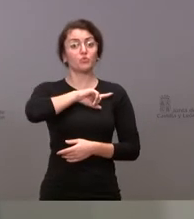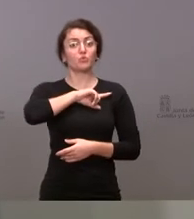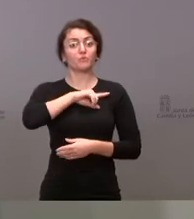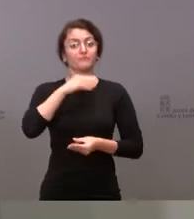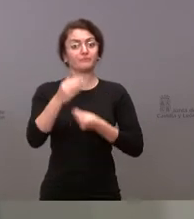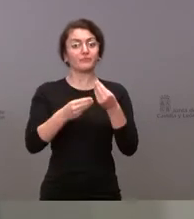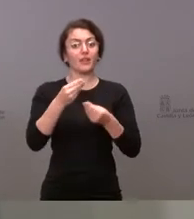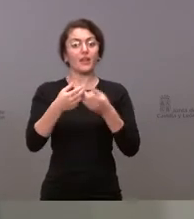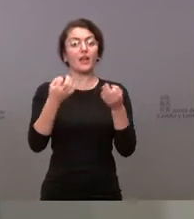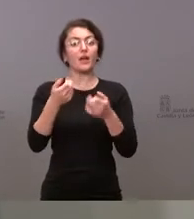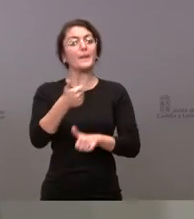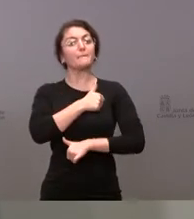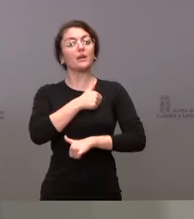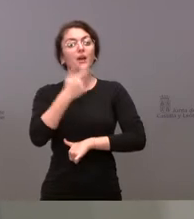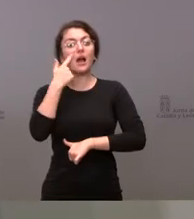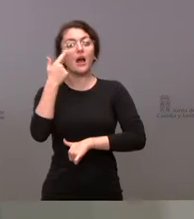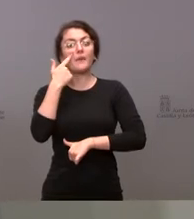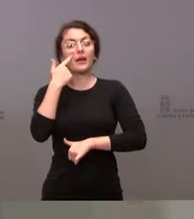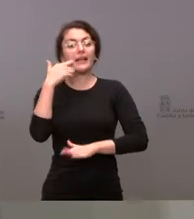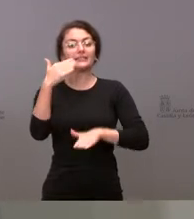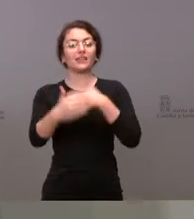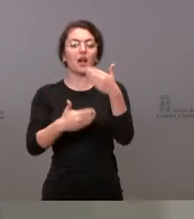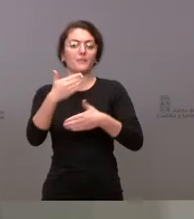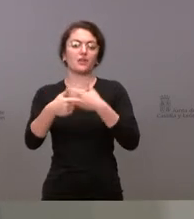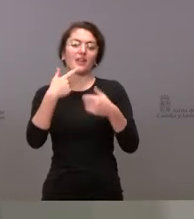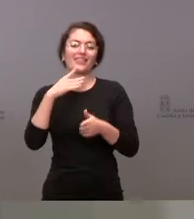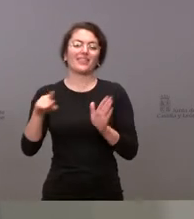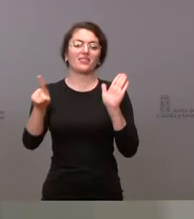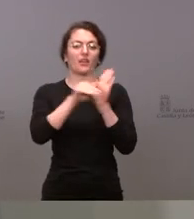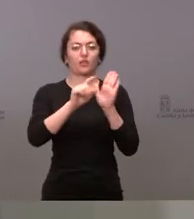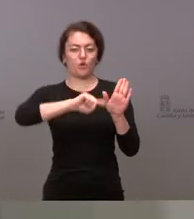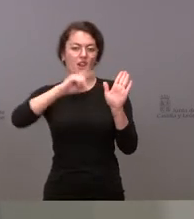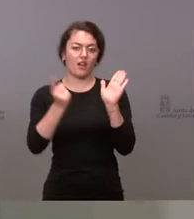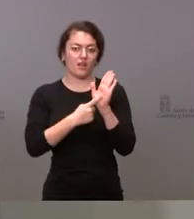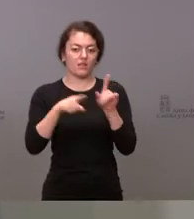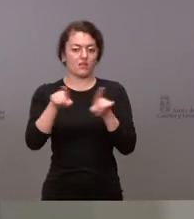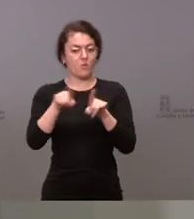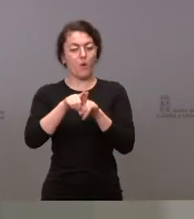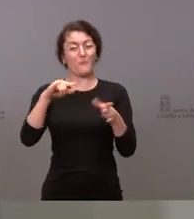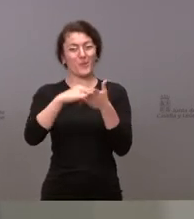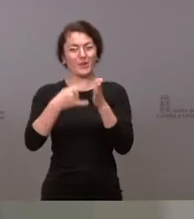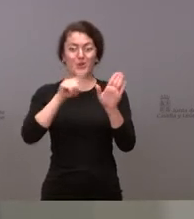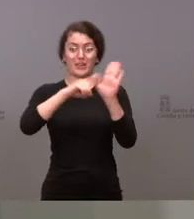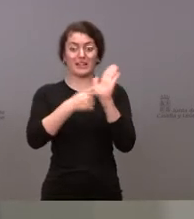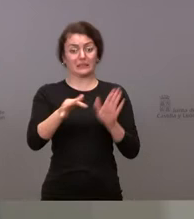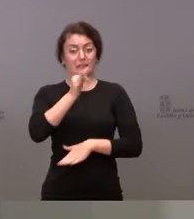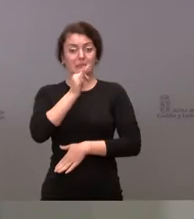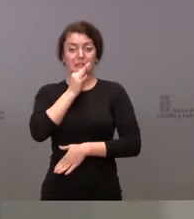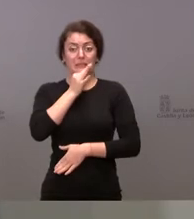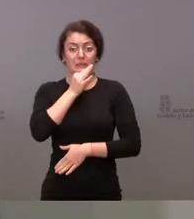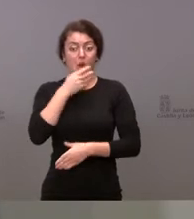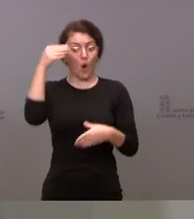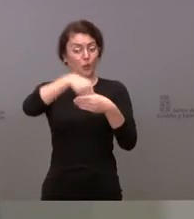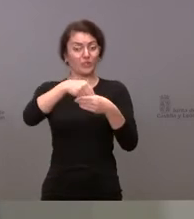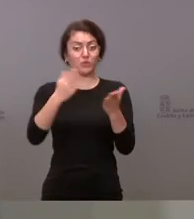expectativa de cómo se tramita ese decreto de ley que tiene que tramitarse como proyecto de ley, del cual todavía no tenemos el contenido.